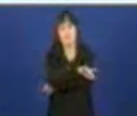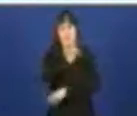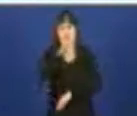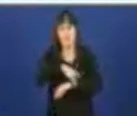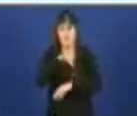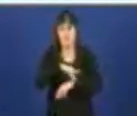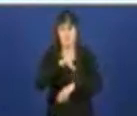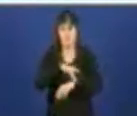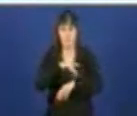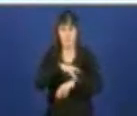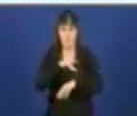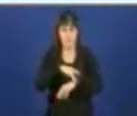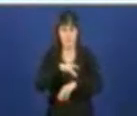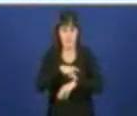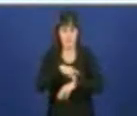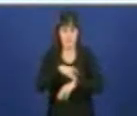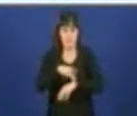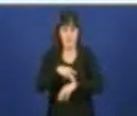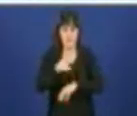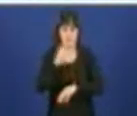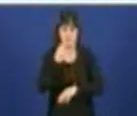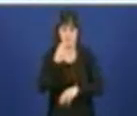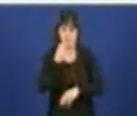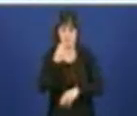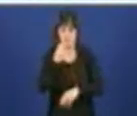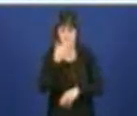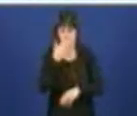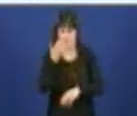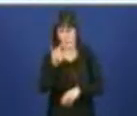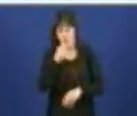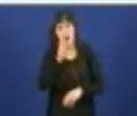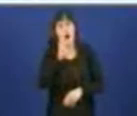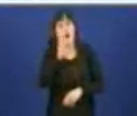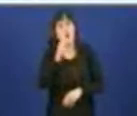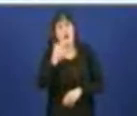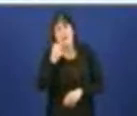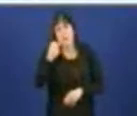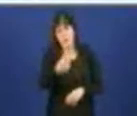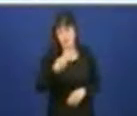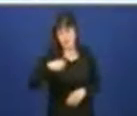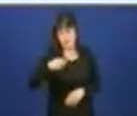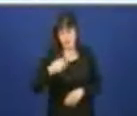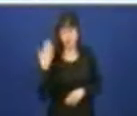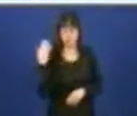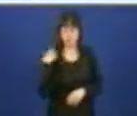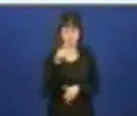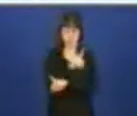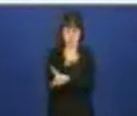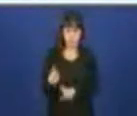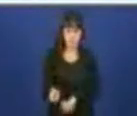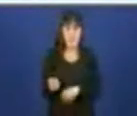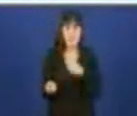Moitas gracias. Gracias, señora deputada, e boas tardes. Como xa lle dixen antes, nunha pregunta anterior,